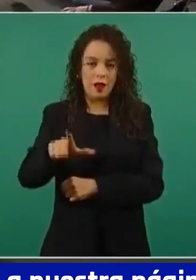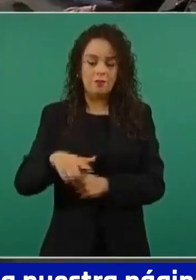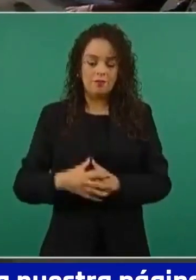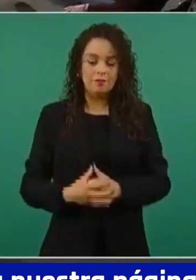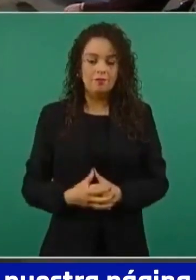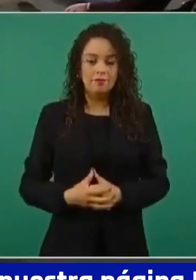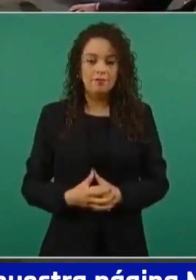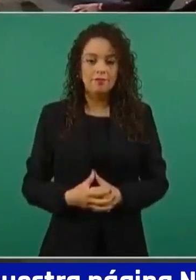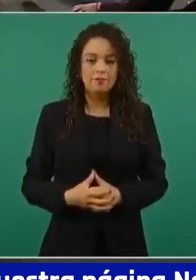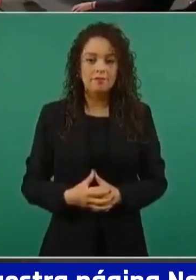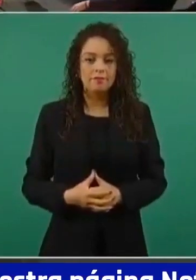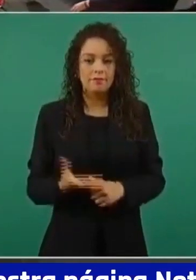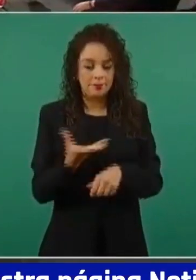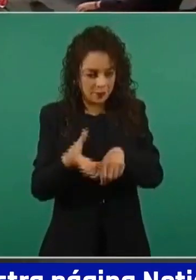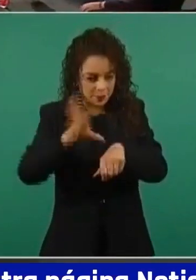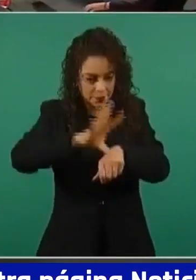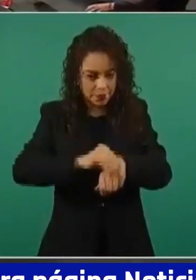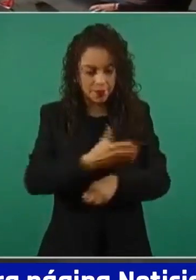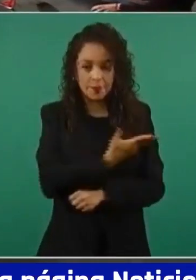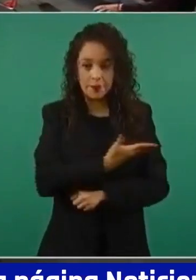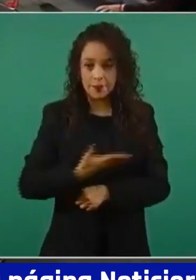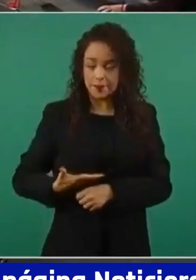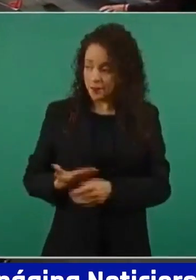Sí, presidente, con su permiso.